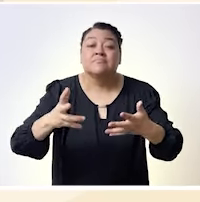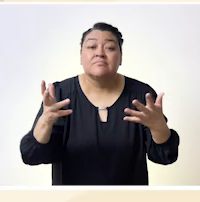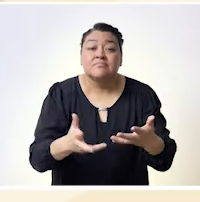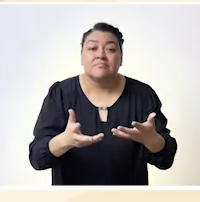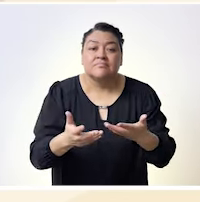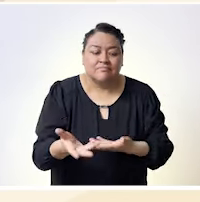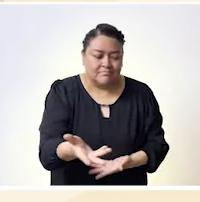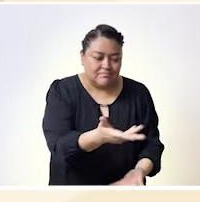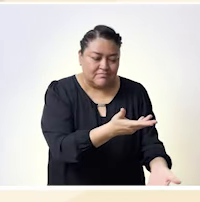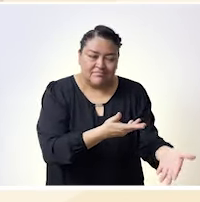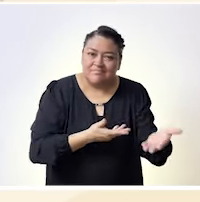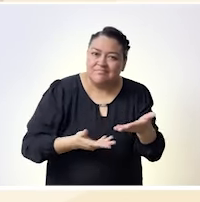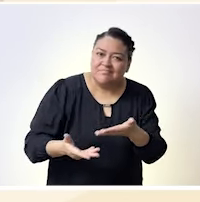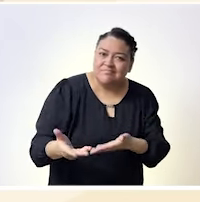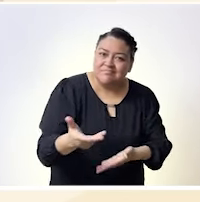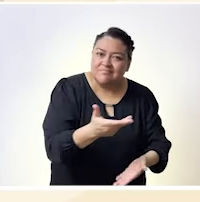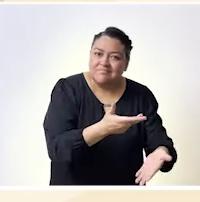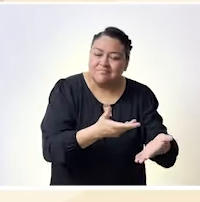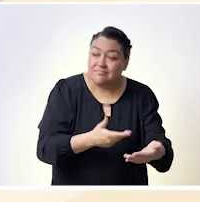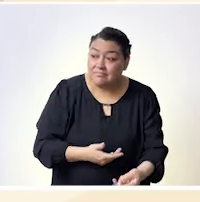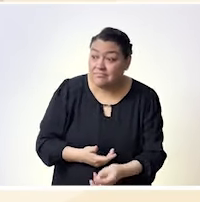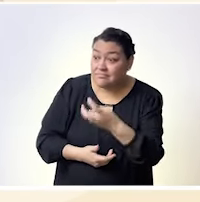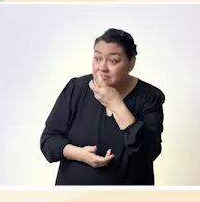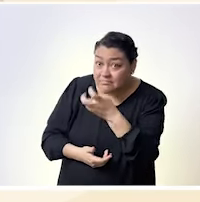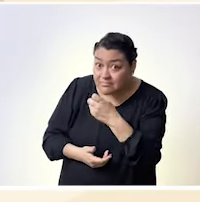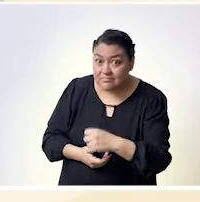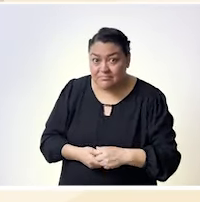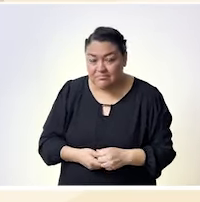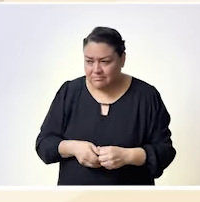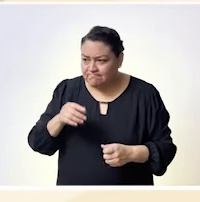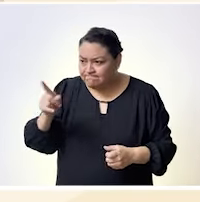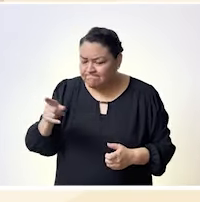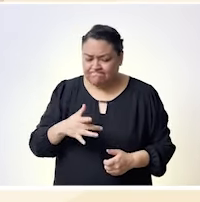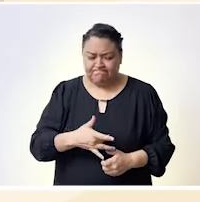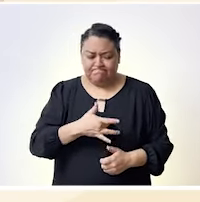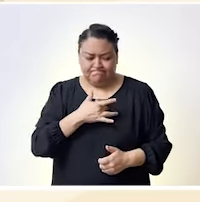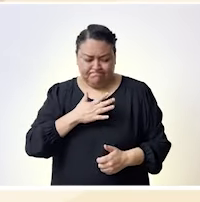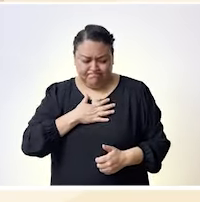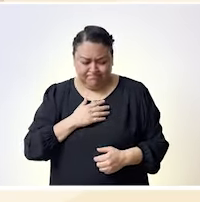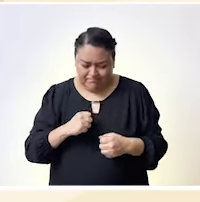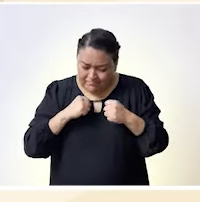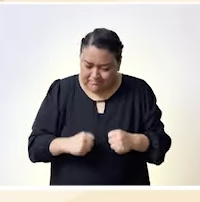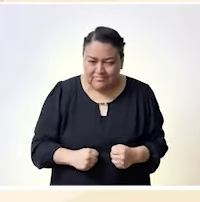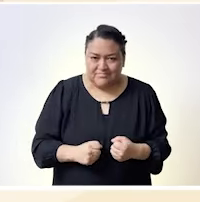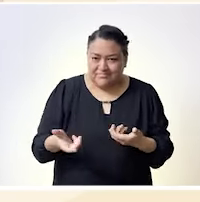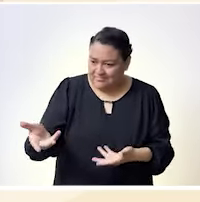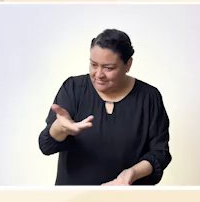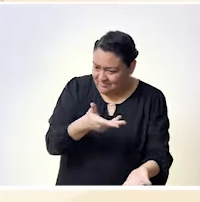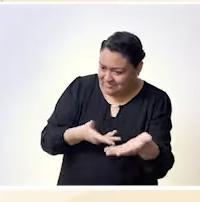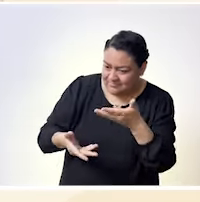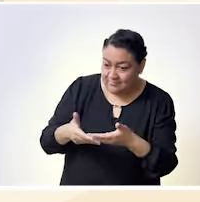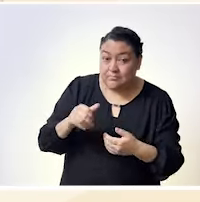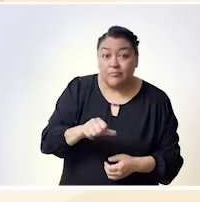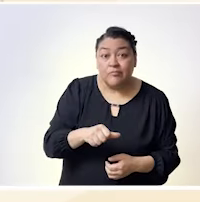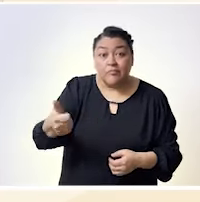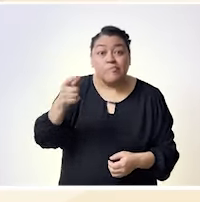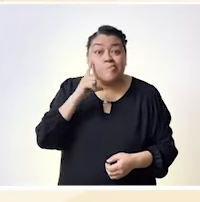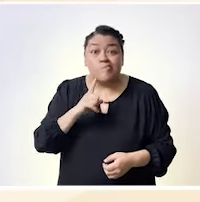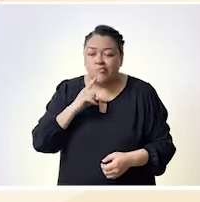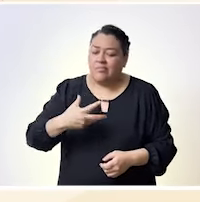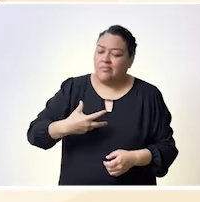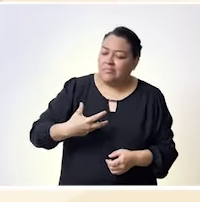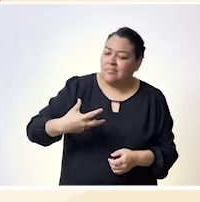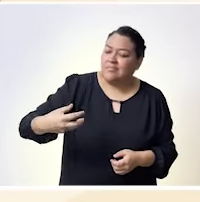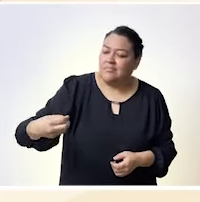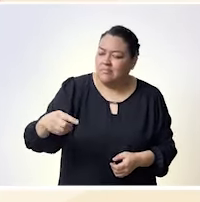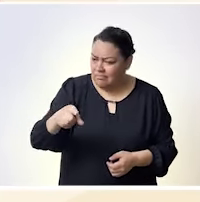igualmente un tiempo de hasta cinco minutos para su respuesta así que comenzamos de nueva cuenta contigo Tania claro escuchamos y